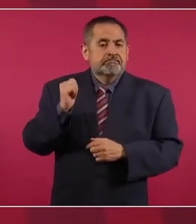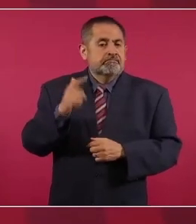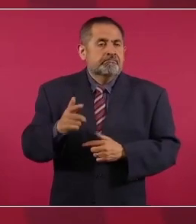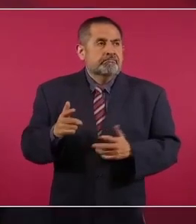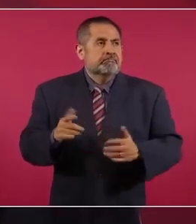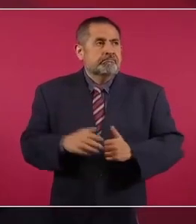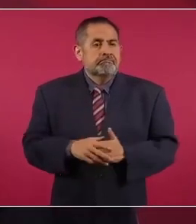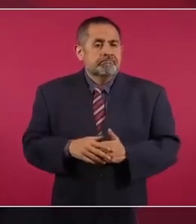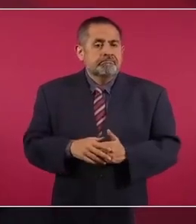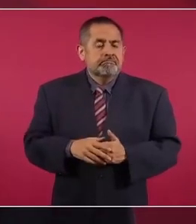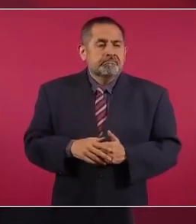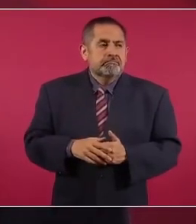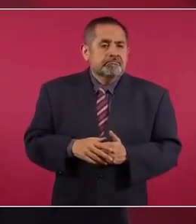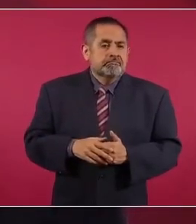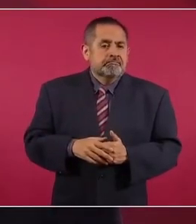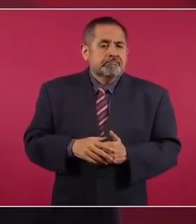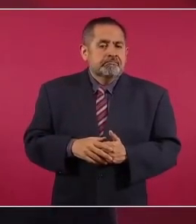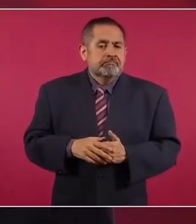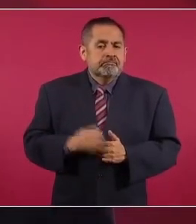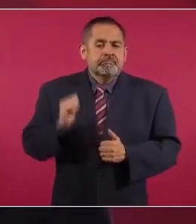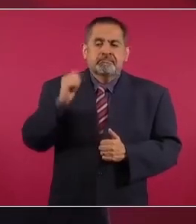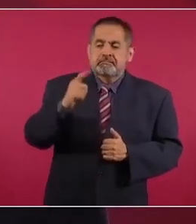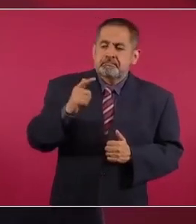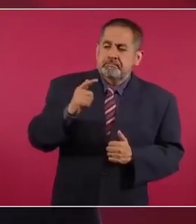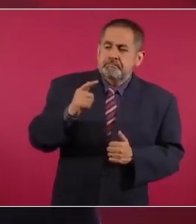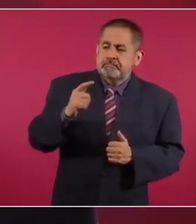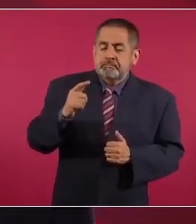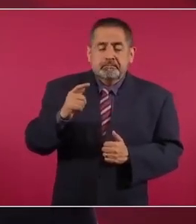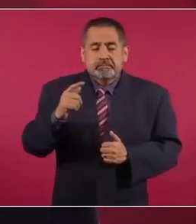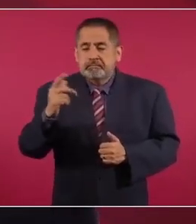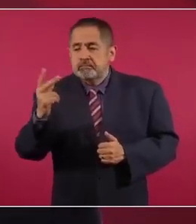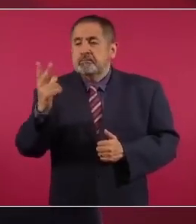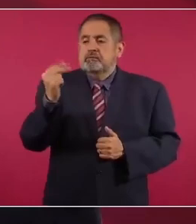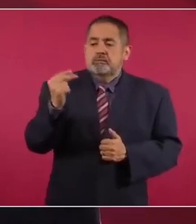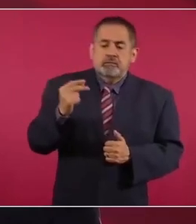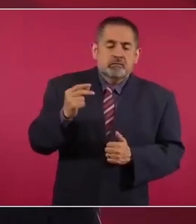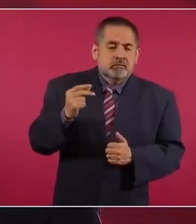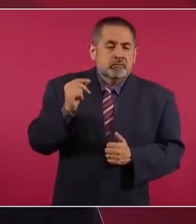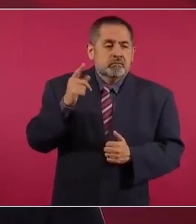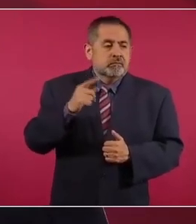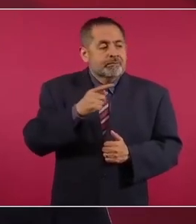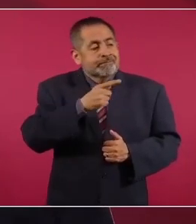un solo acto, una acción,